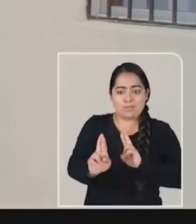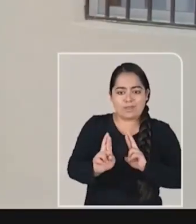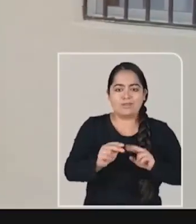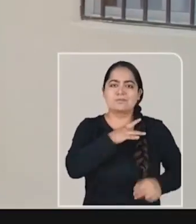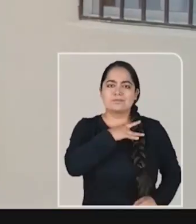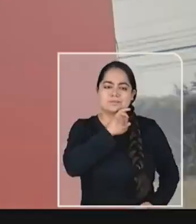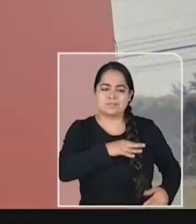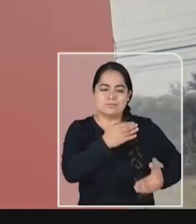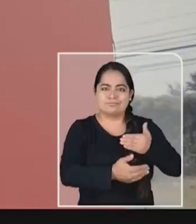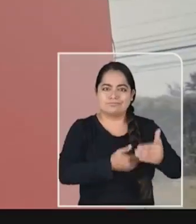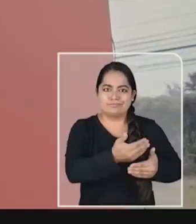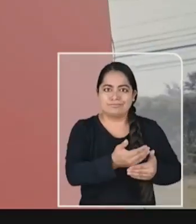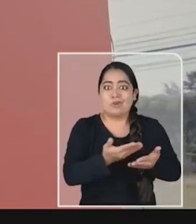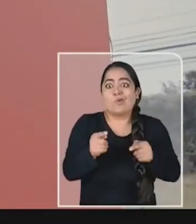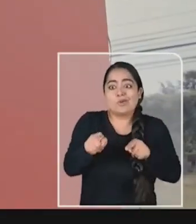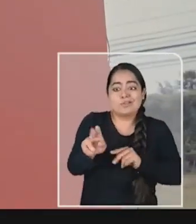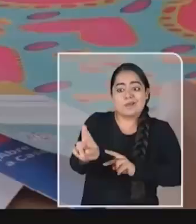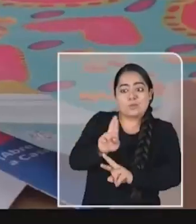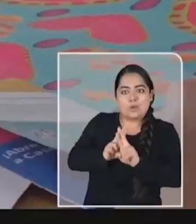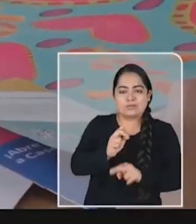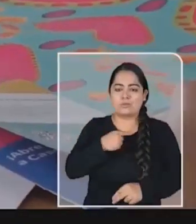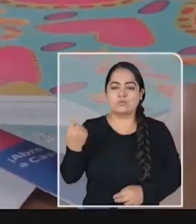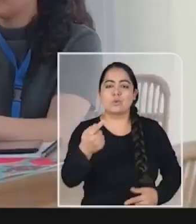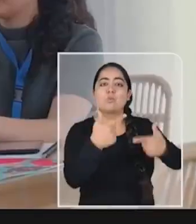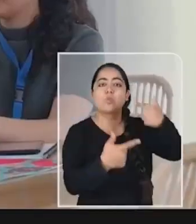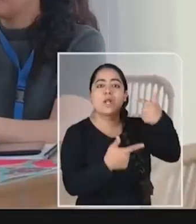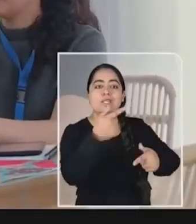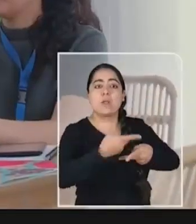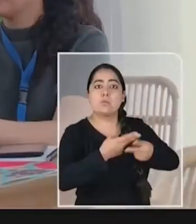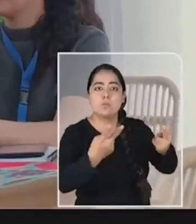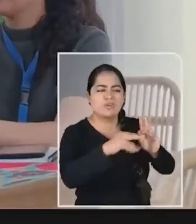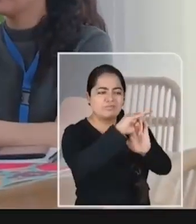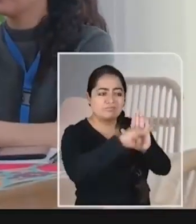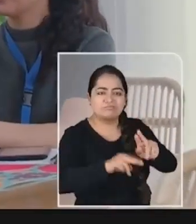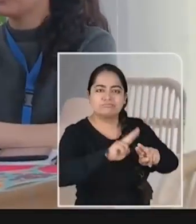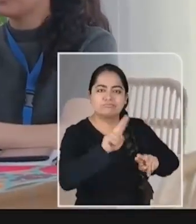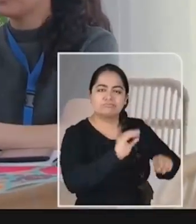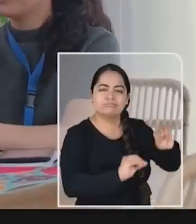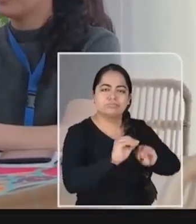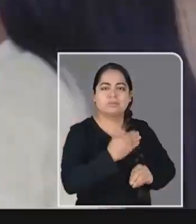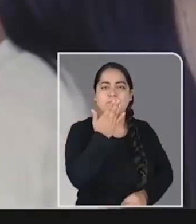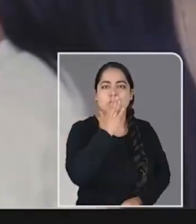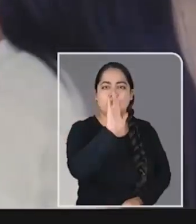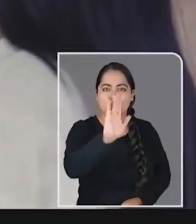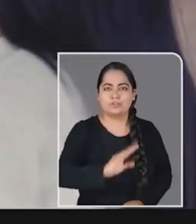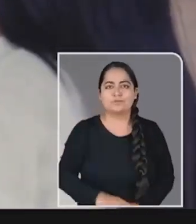tus respuestas. Y con ellas podremos crear mejores políticas públicas.